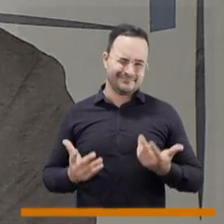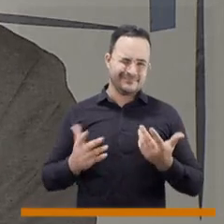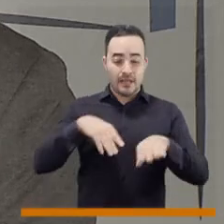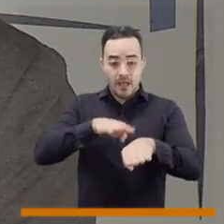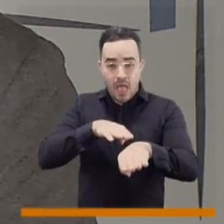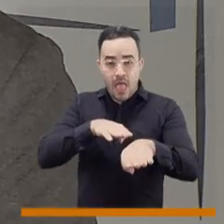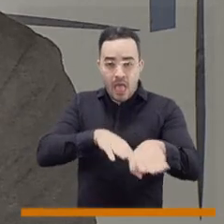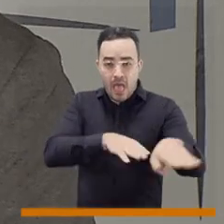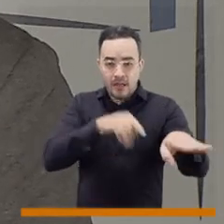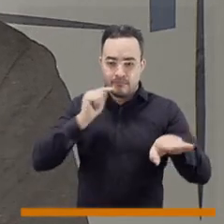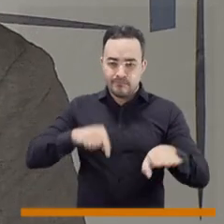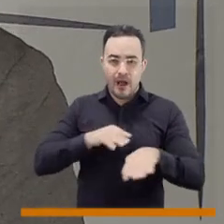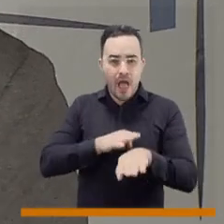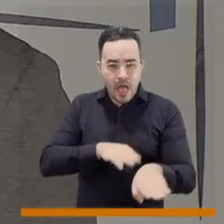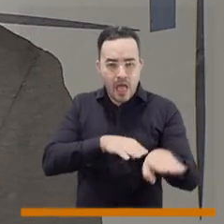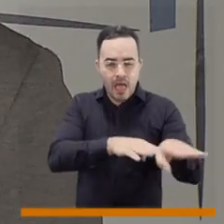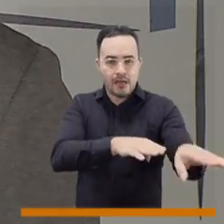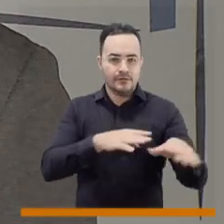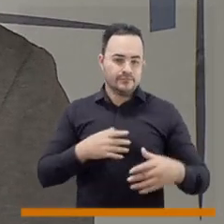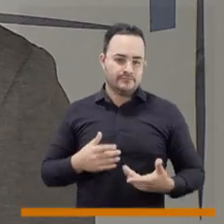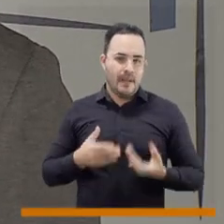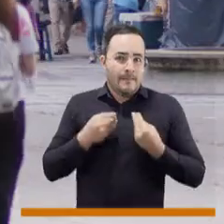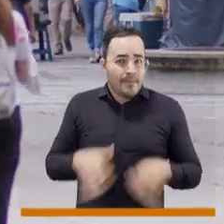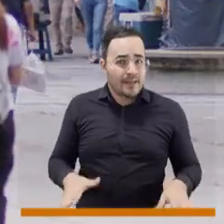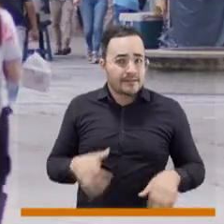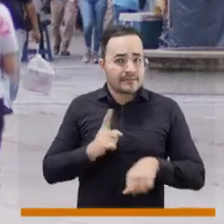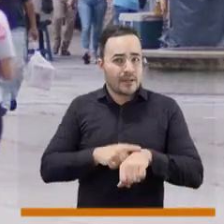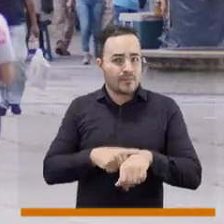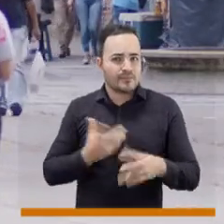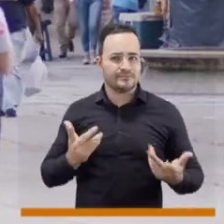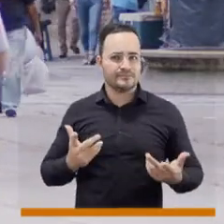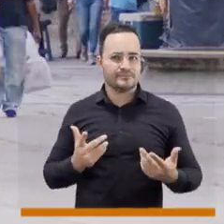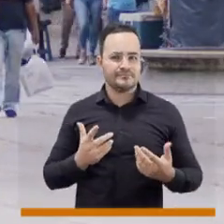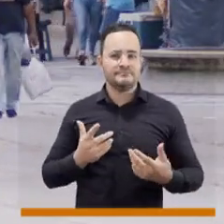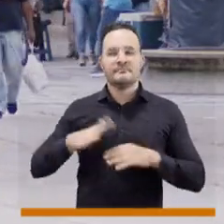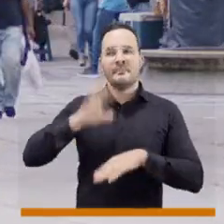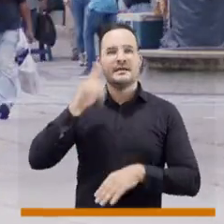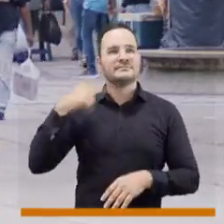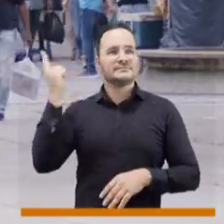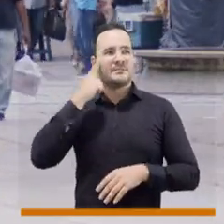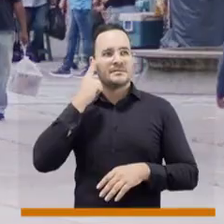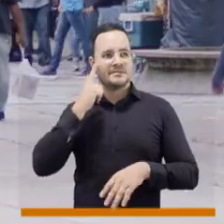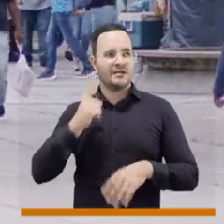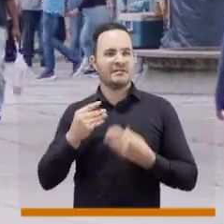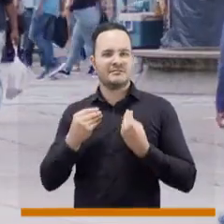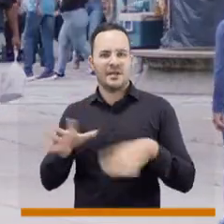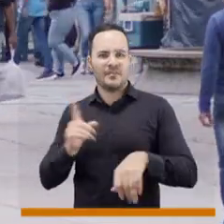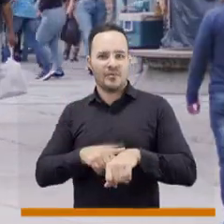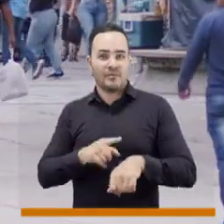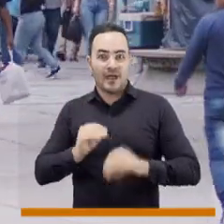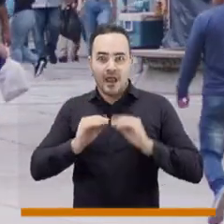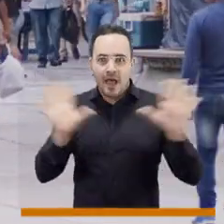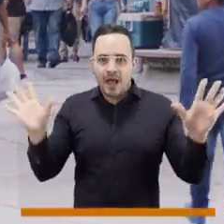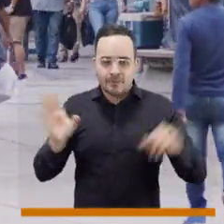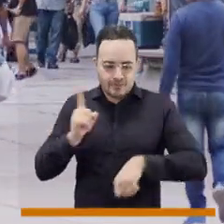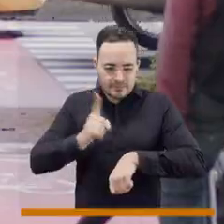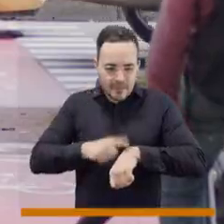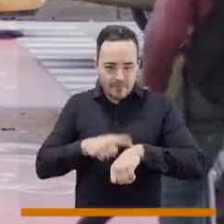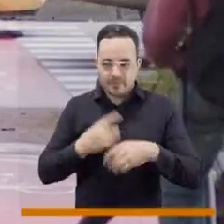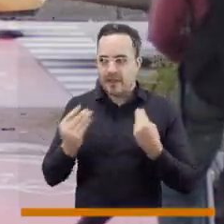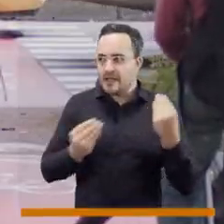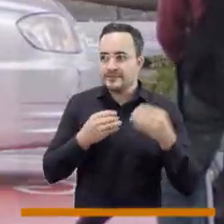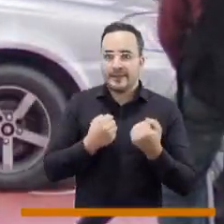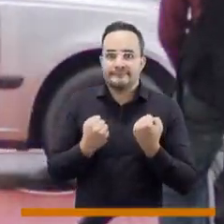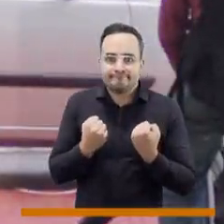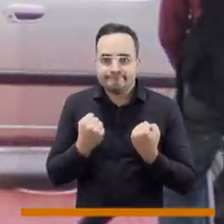es decir, el tiempo en la congestión vehicular, el tiempo en el taco es un tiempo que lastimosamente su gran mayoría es improductivo, por